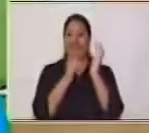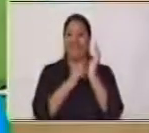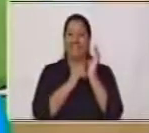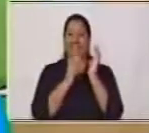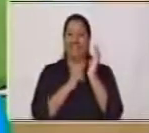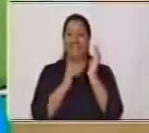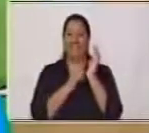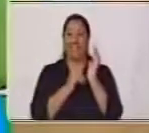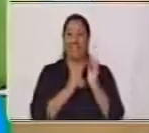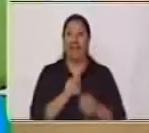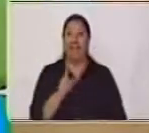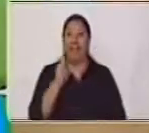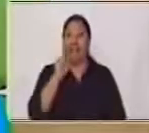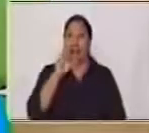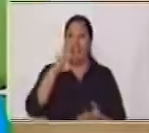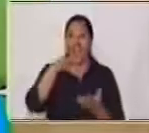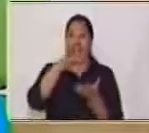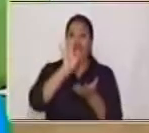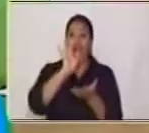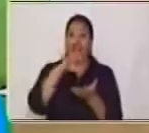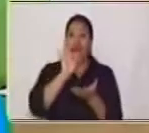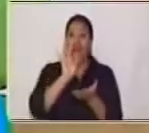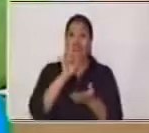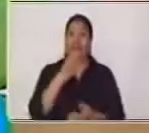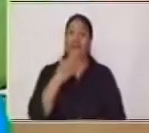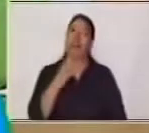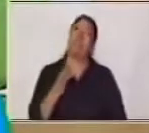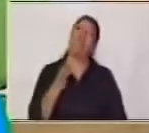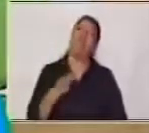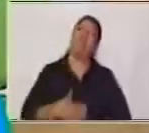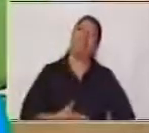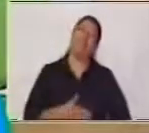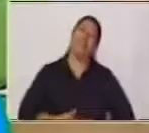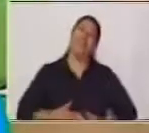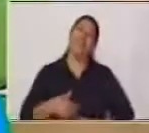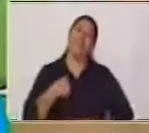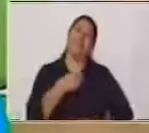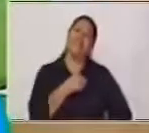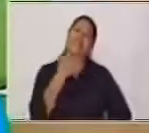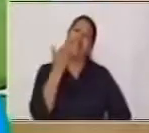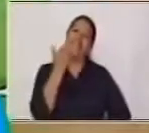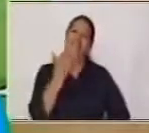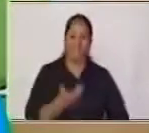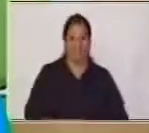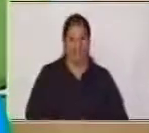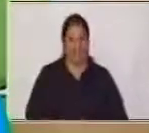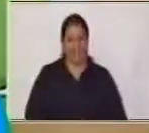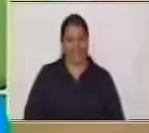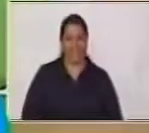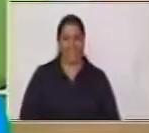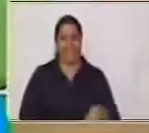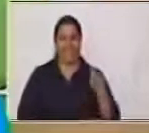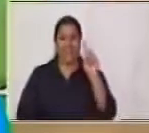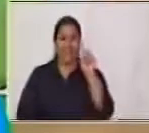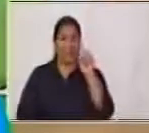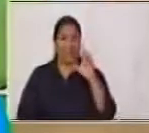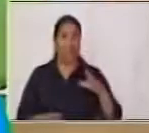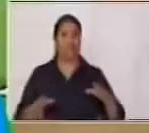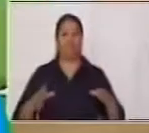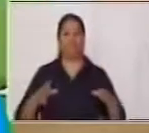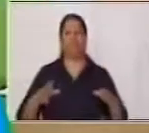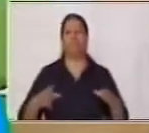tenemos Una pera ¡Mmm! ¡Qué rico! Ya se me antojó Muy bien Vamos a ver Entonces La primera adivinanza